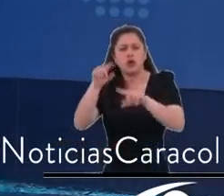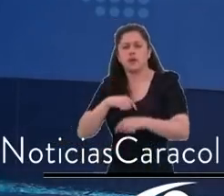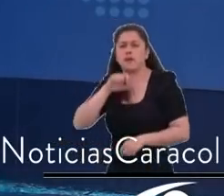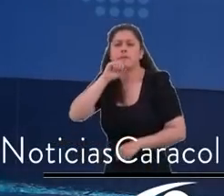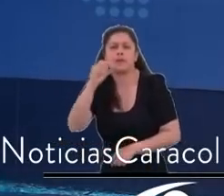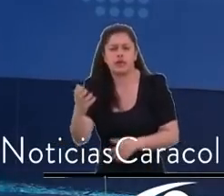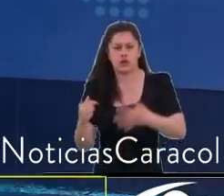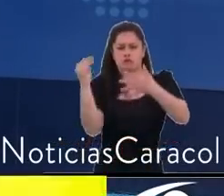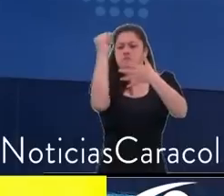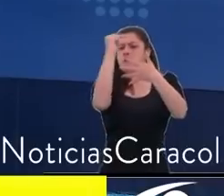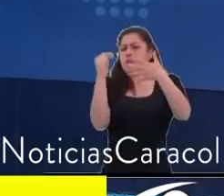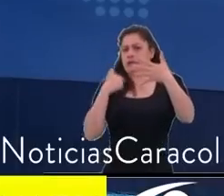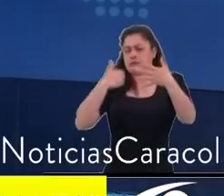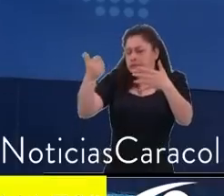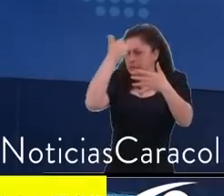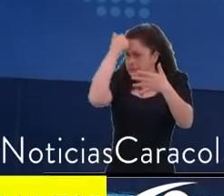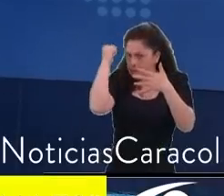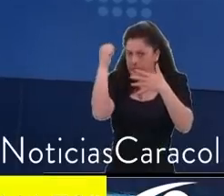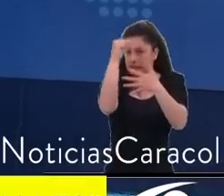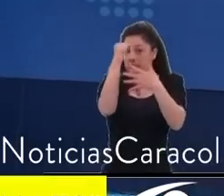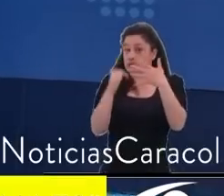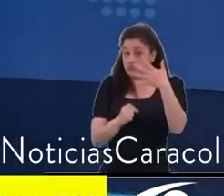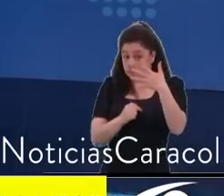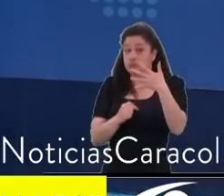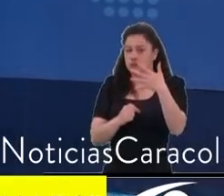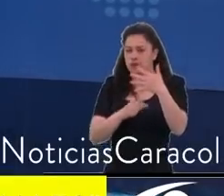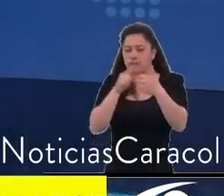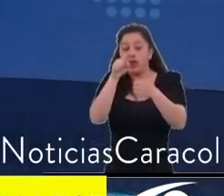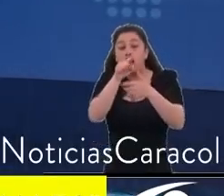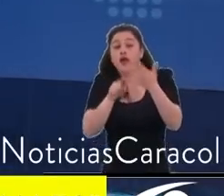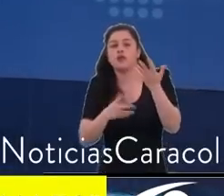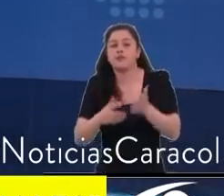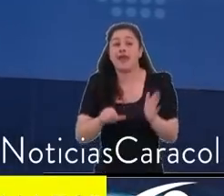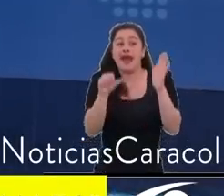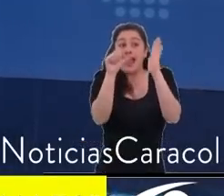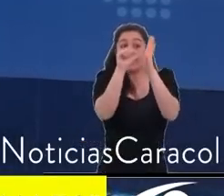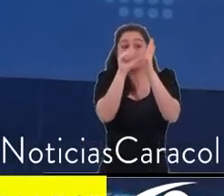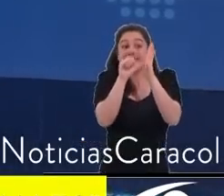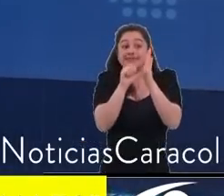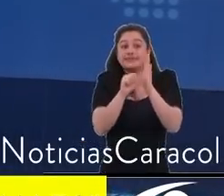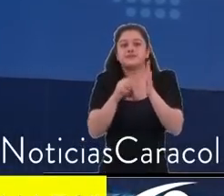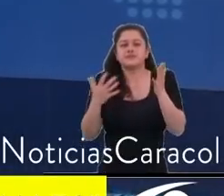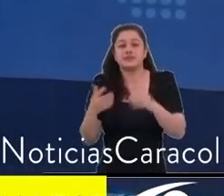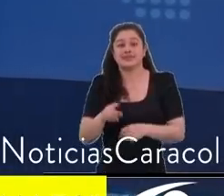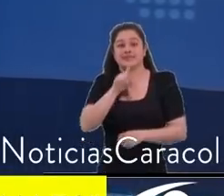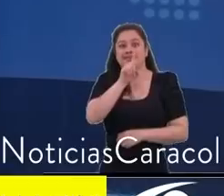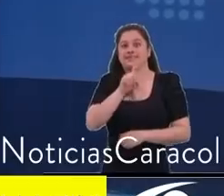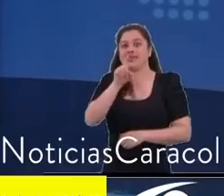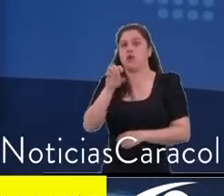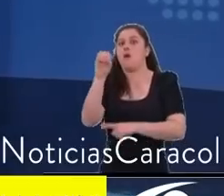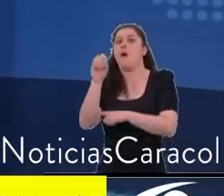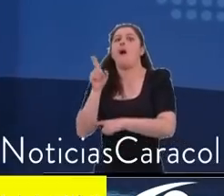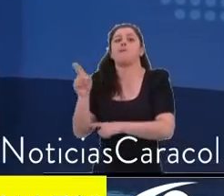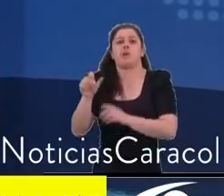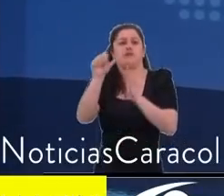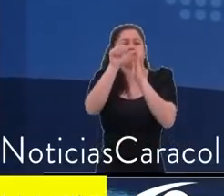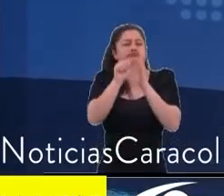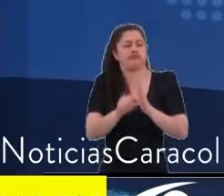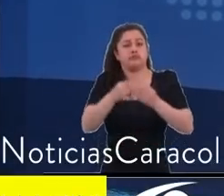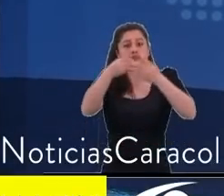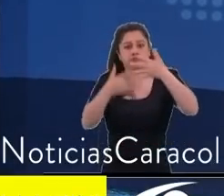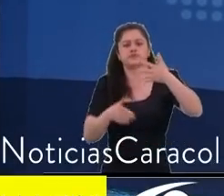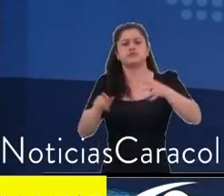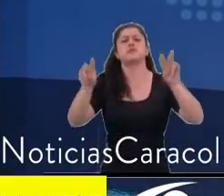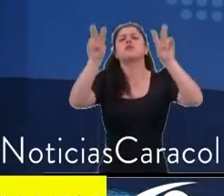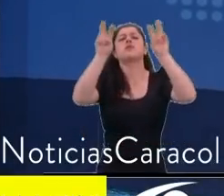territorial de poco más de 600 artículos. Pagar una deuda ambiental, pagar la enorme deuda social,